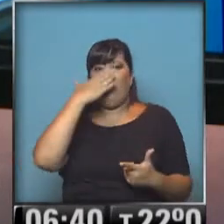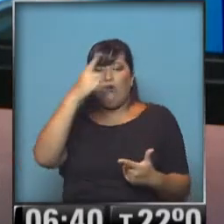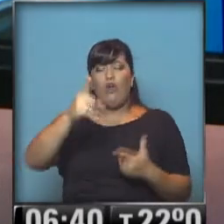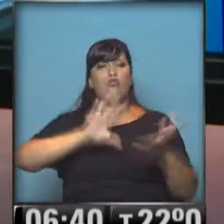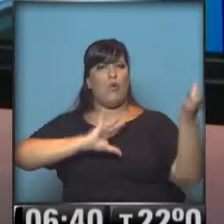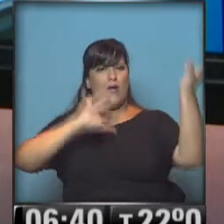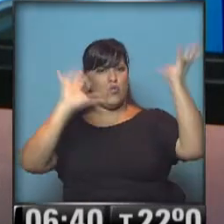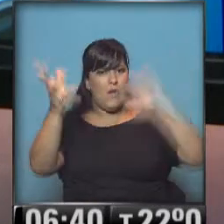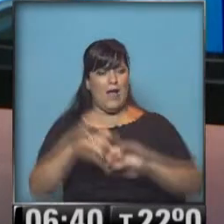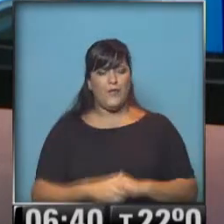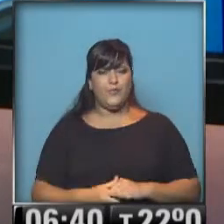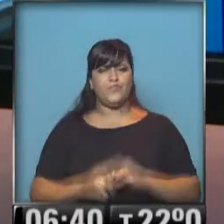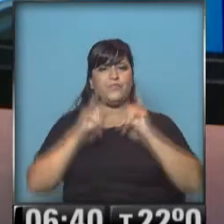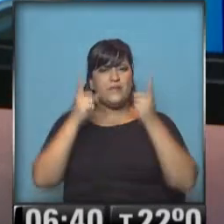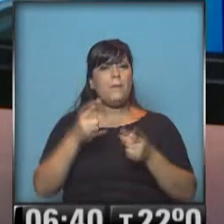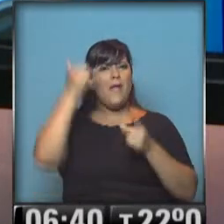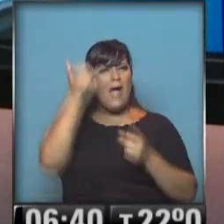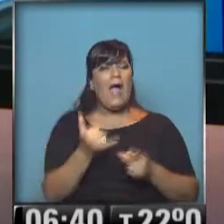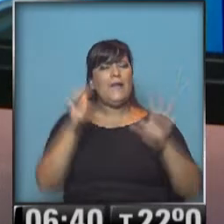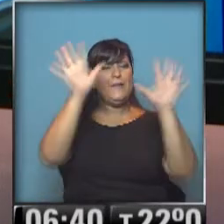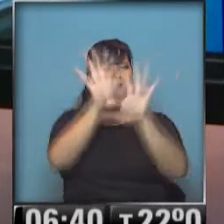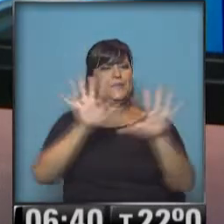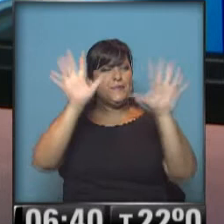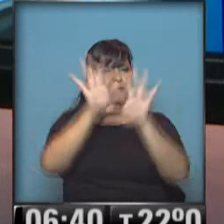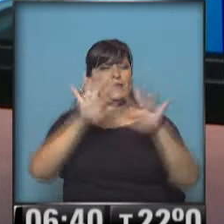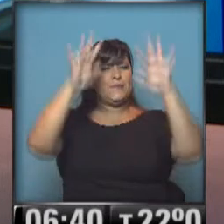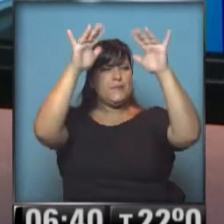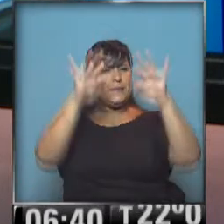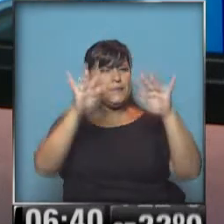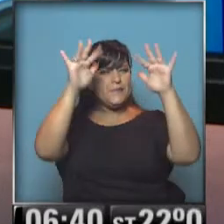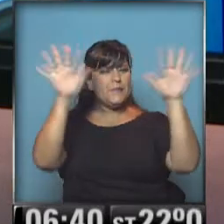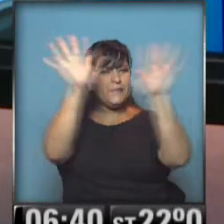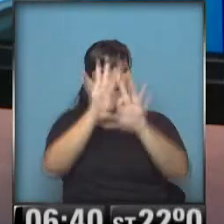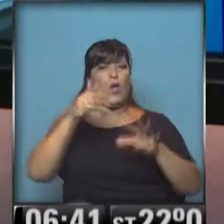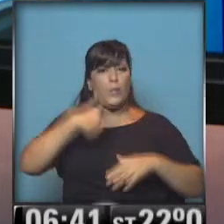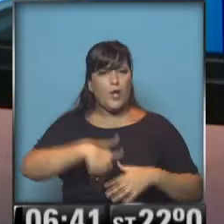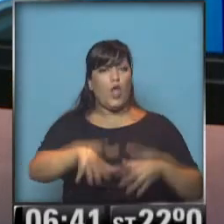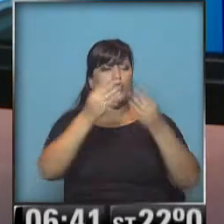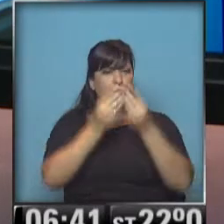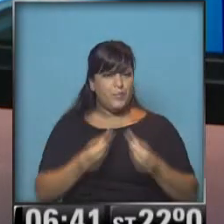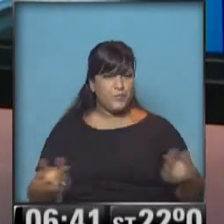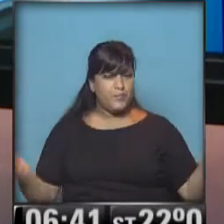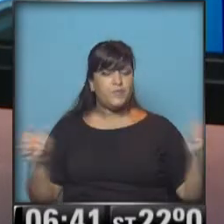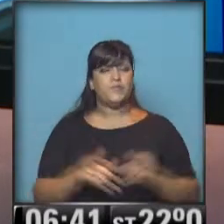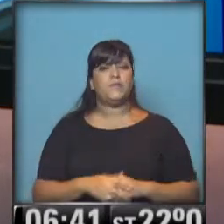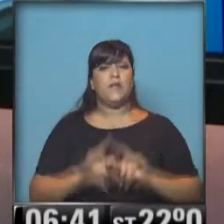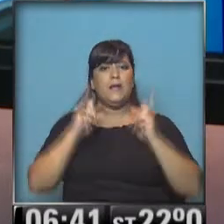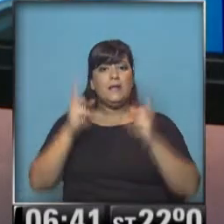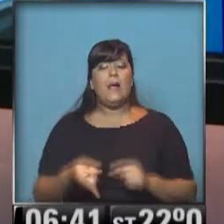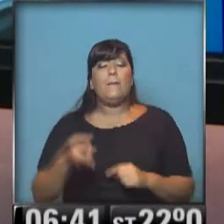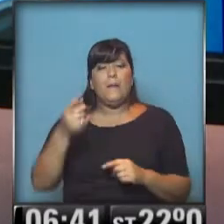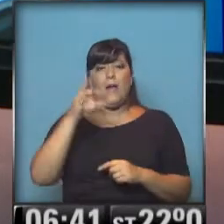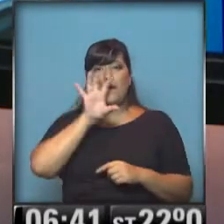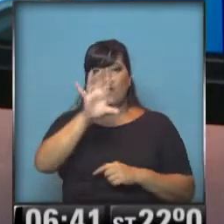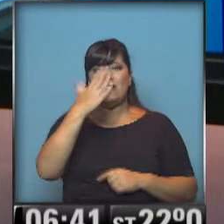parcialmente nublado. Aquí también se están registrando algunos bancos de nieblas y neblinas, se irán disipando a partir de media mañana, especialmente en el este de la